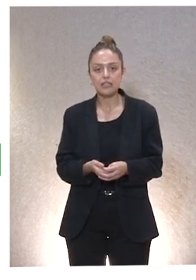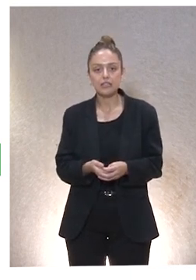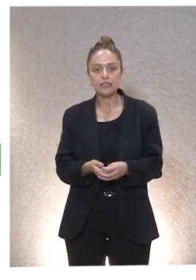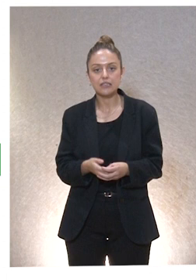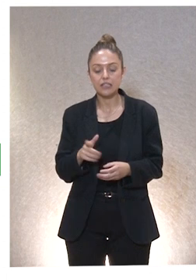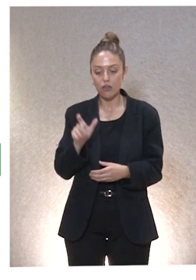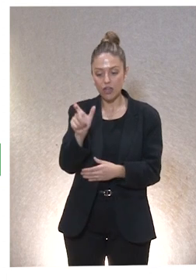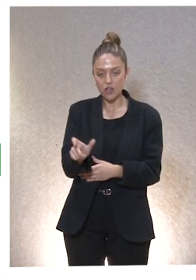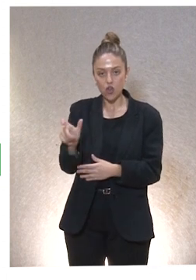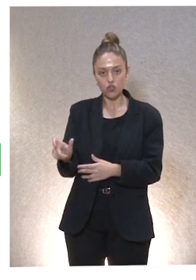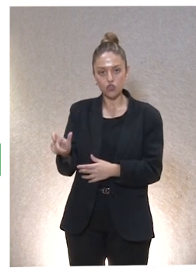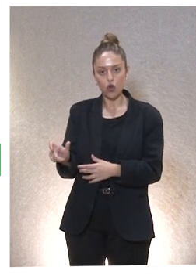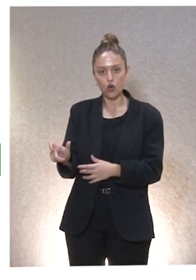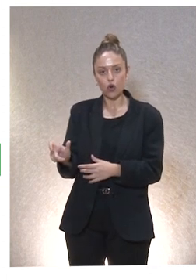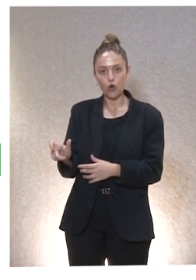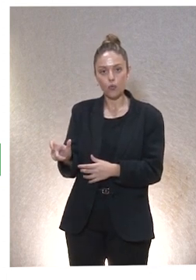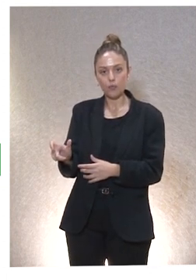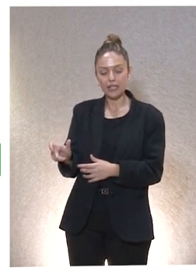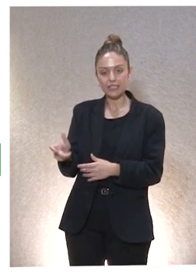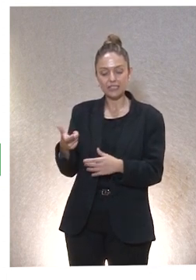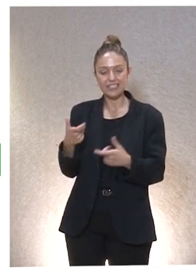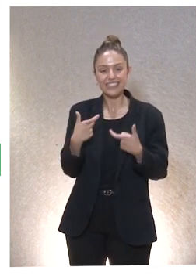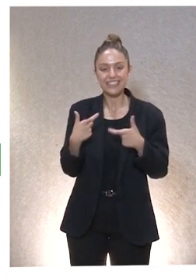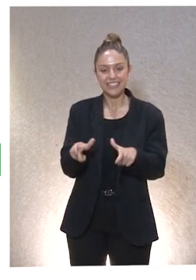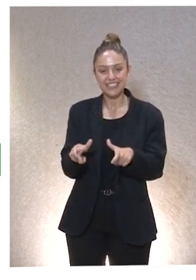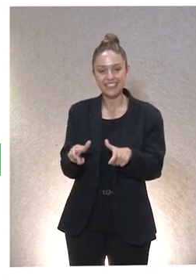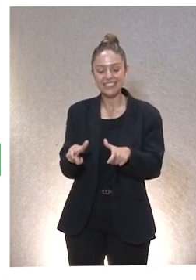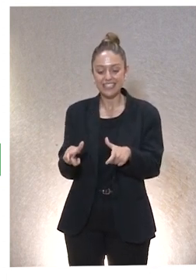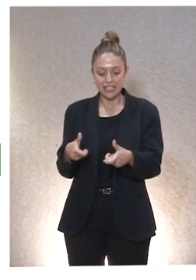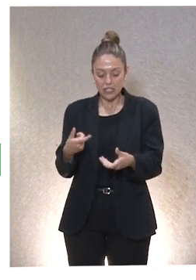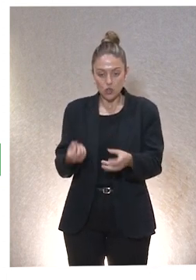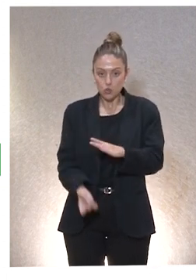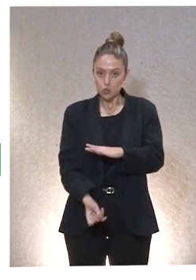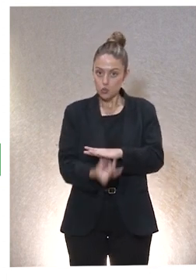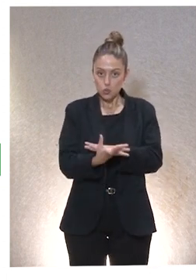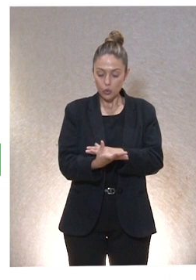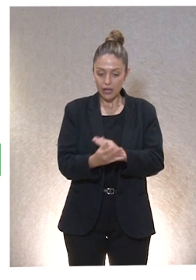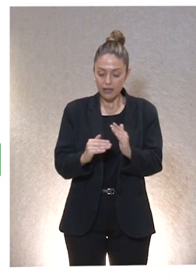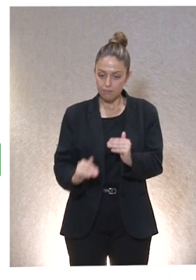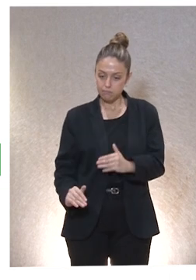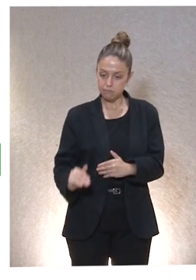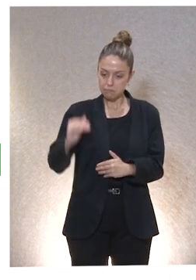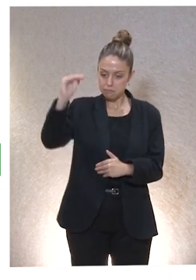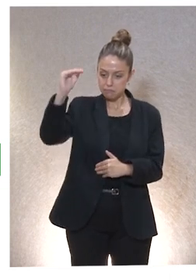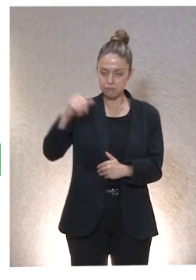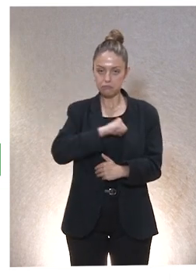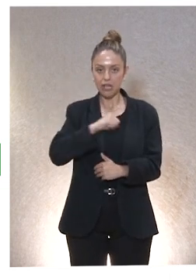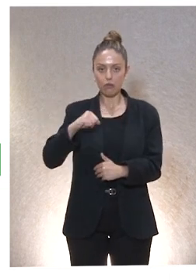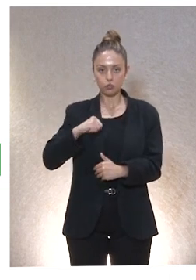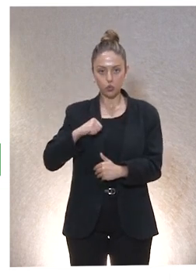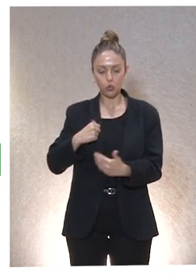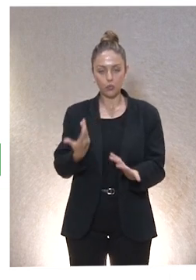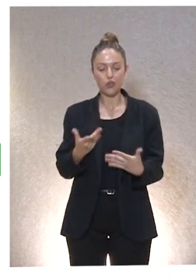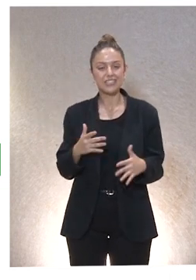quien deshace a los hongos en la frasecita en cuestión. Surgen y se hacen a sí mismos. ¿Cuáles son, dice él, las relaciones que